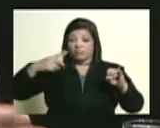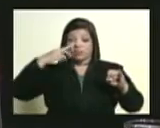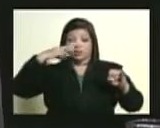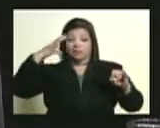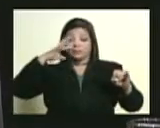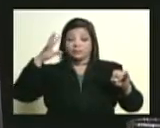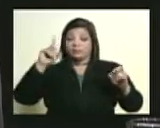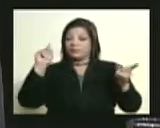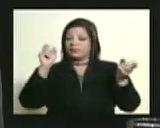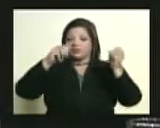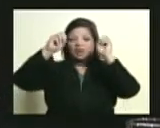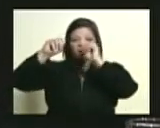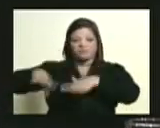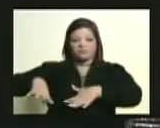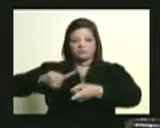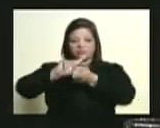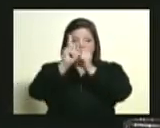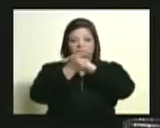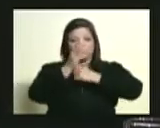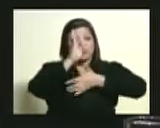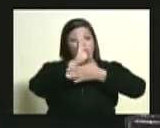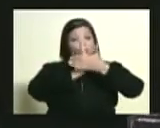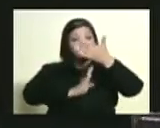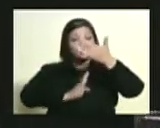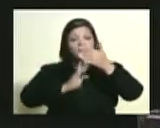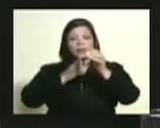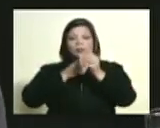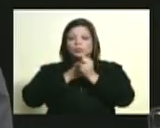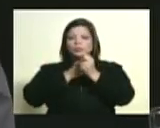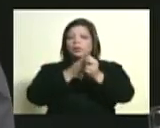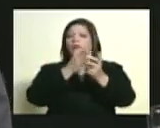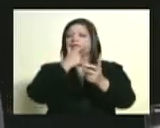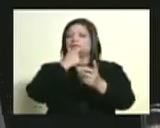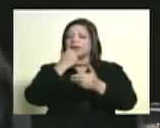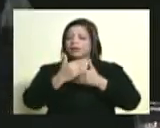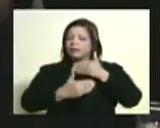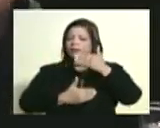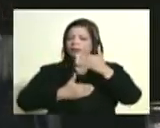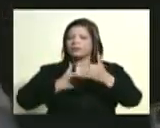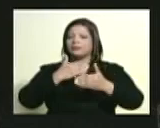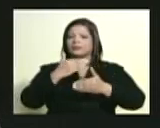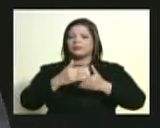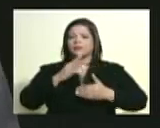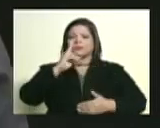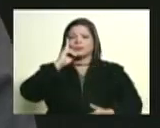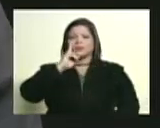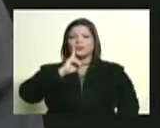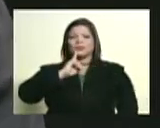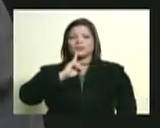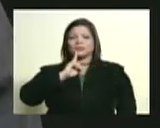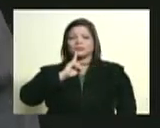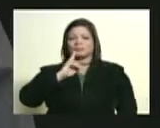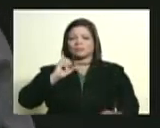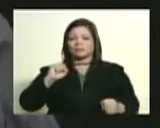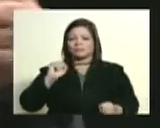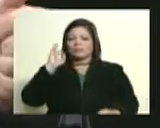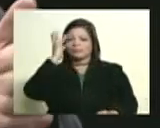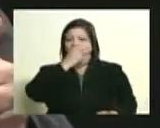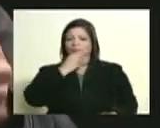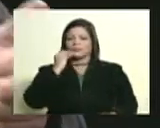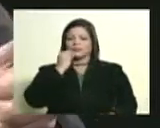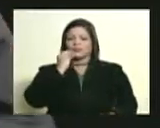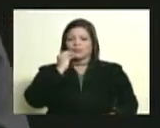fácil muy fácilmente puede uno seguirlo en su evolución desde ese Bolívar temprano de la juventud